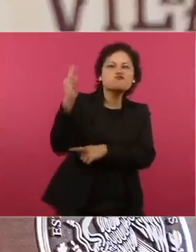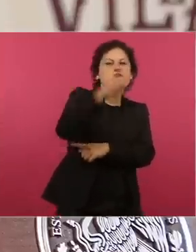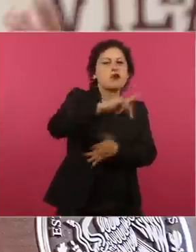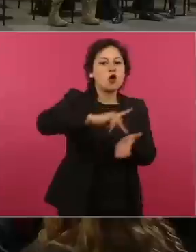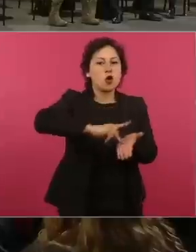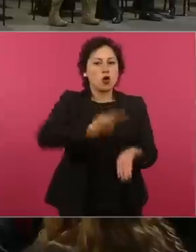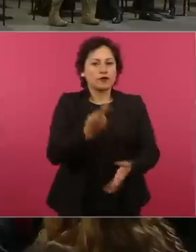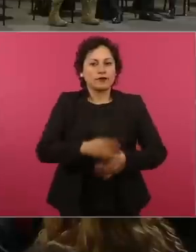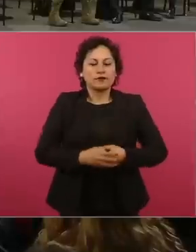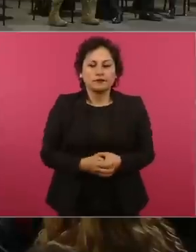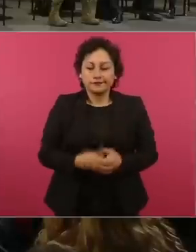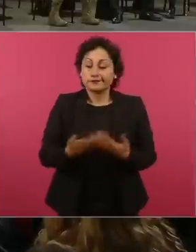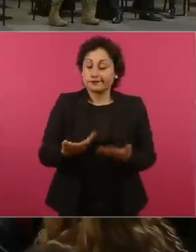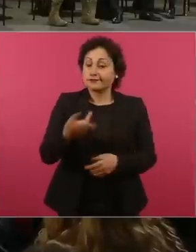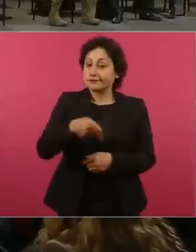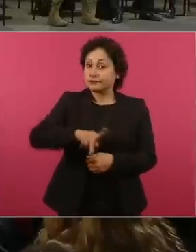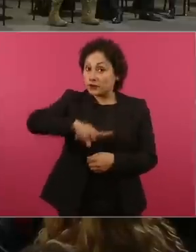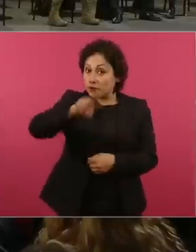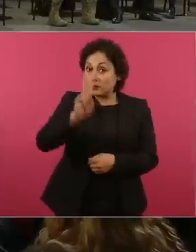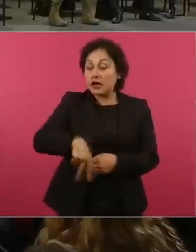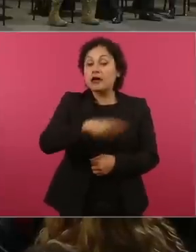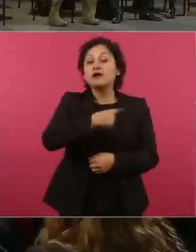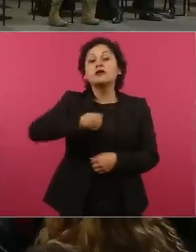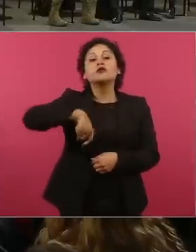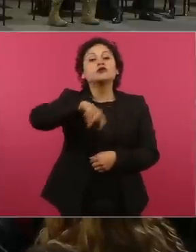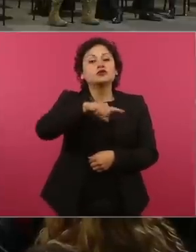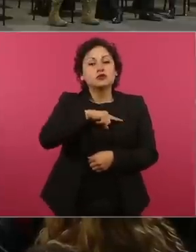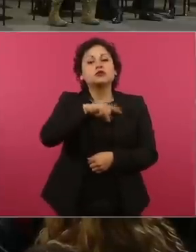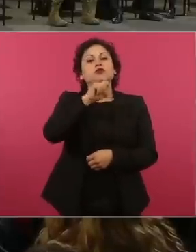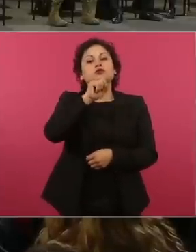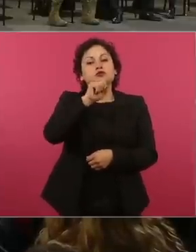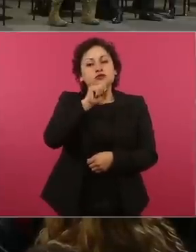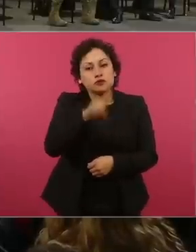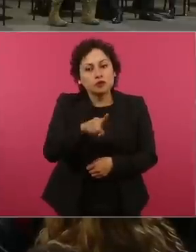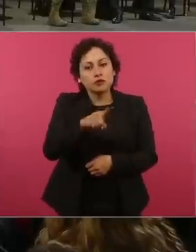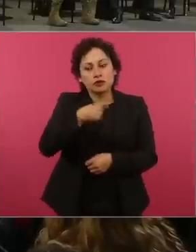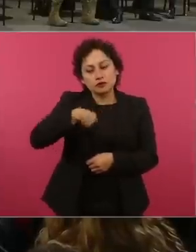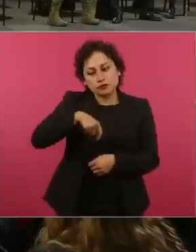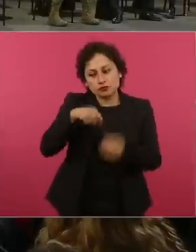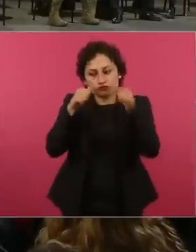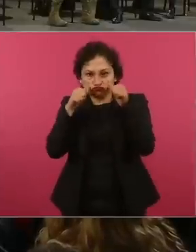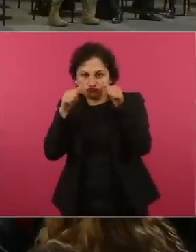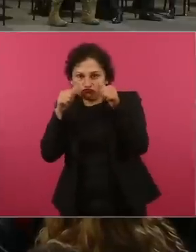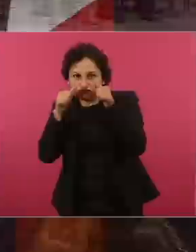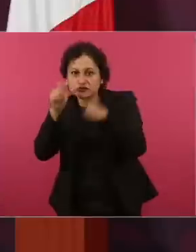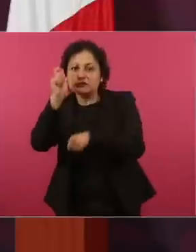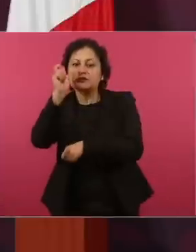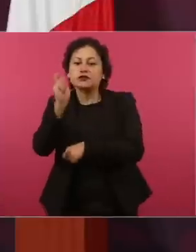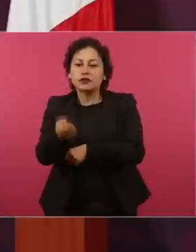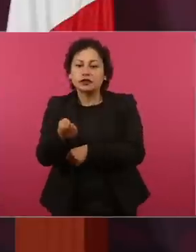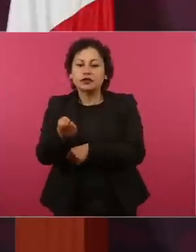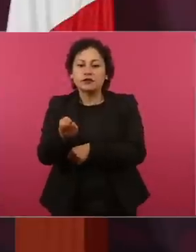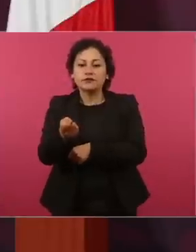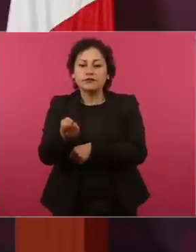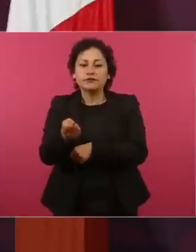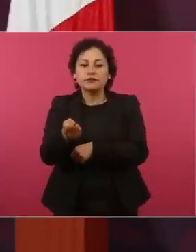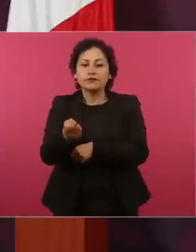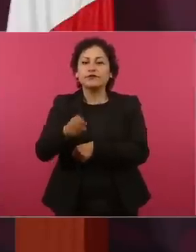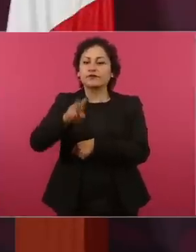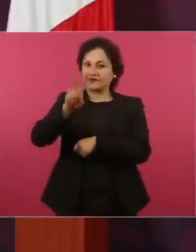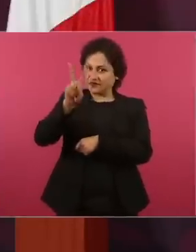tenemos que mencionar que también estamos de la mano y estamos muy interesados, maestro Marat, en que la verdadera